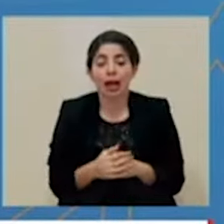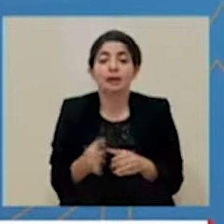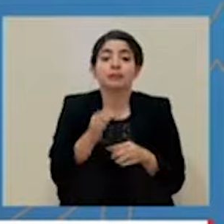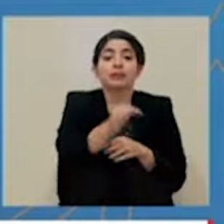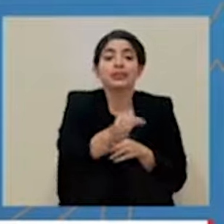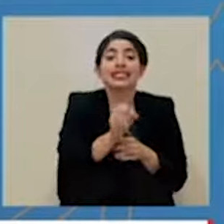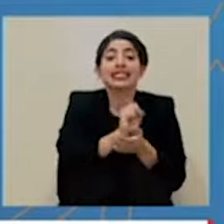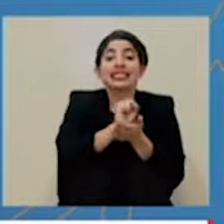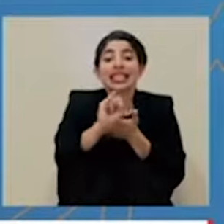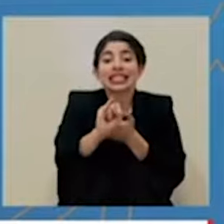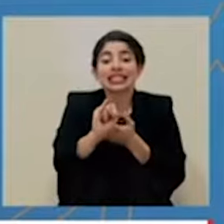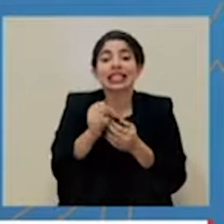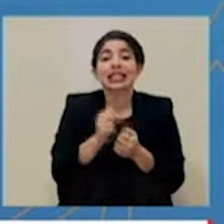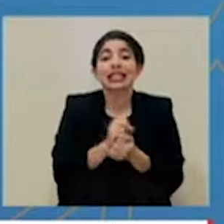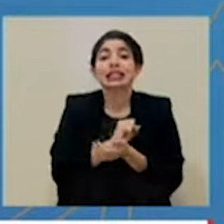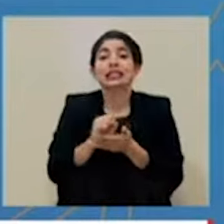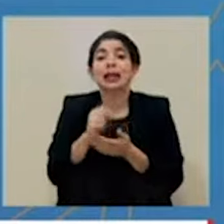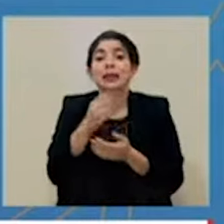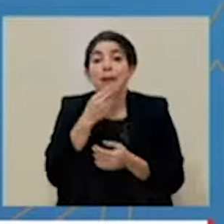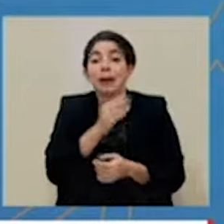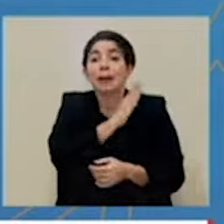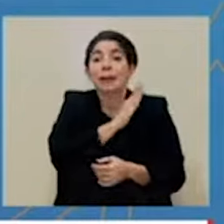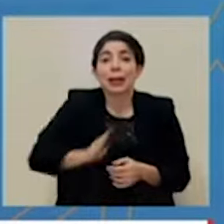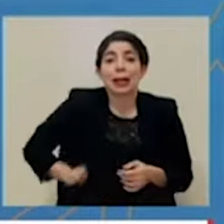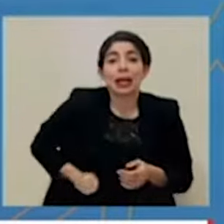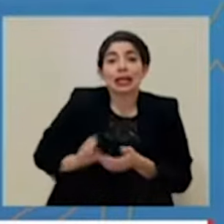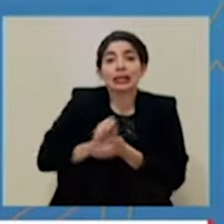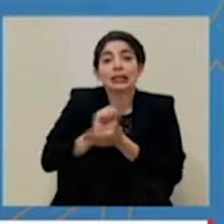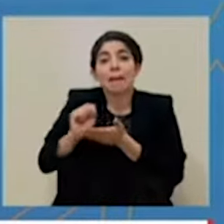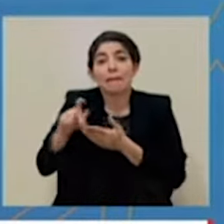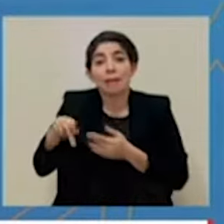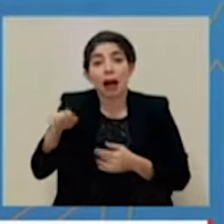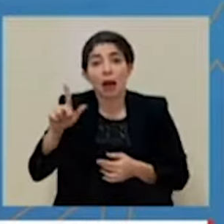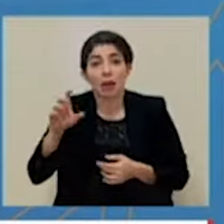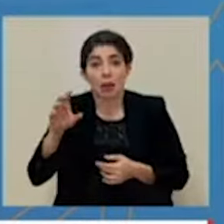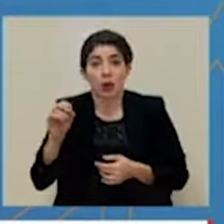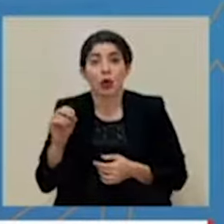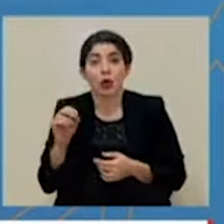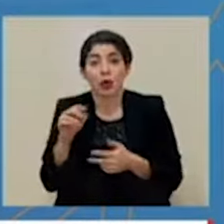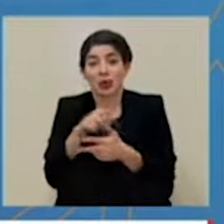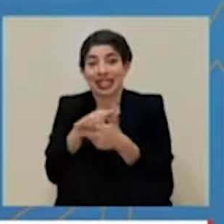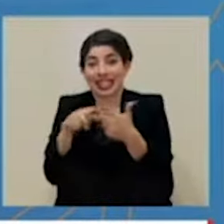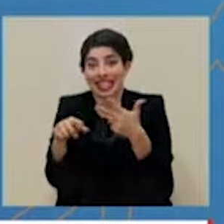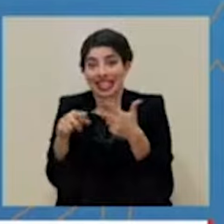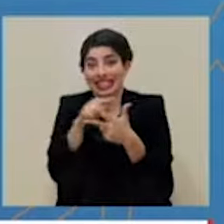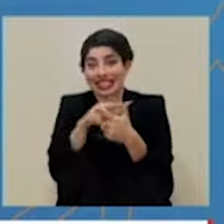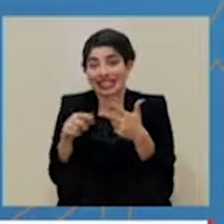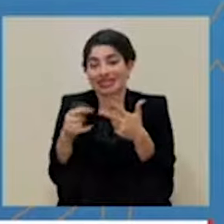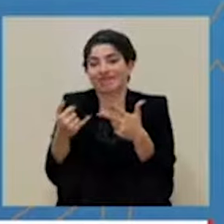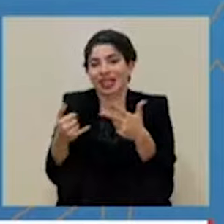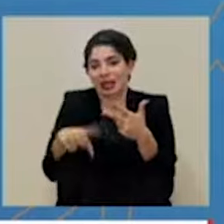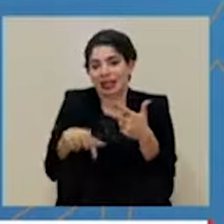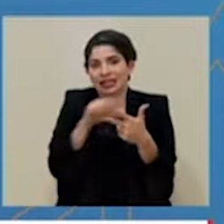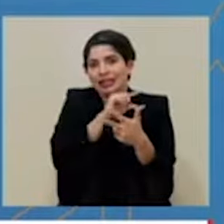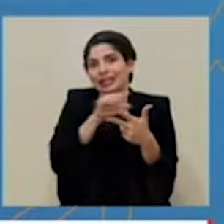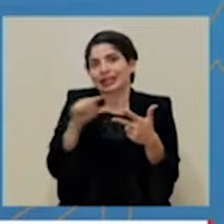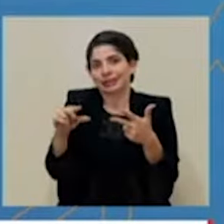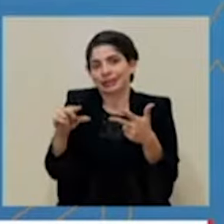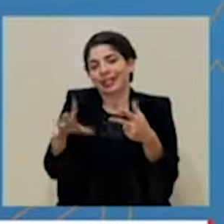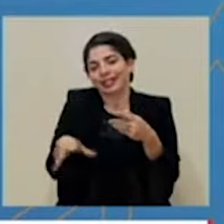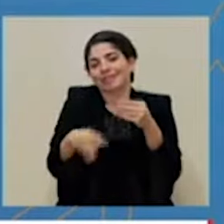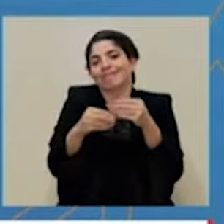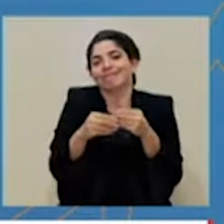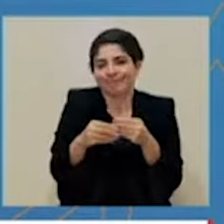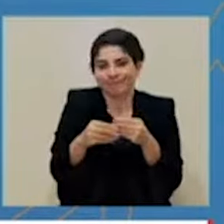Isidro, Santa Bárbara, Belén y San Pablo, estos tres últimos que adquieren esta semana, por